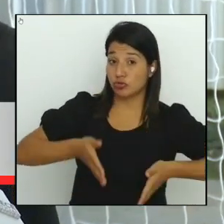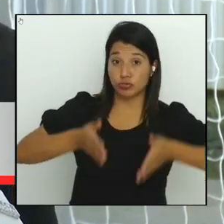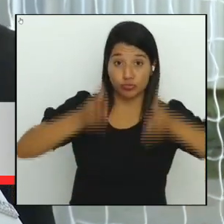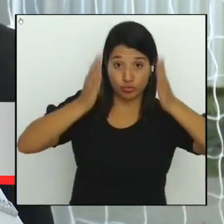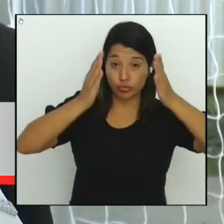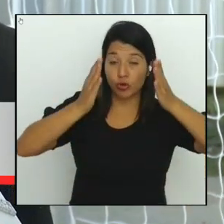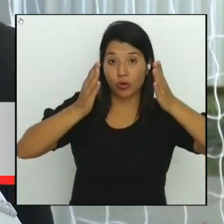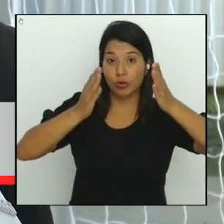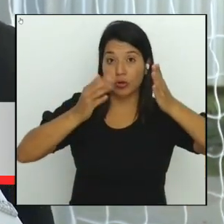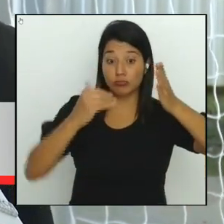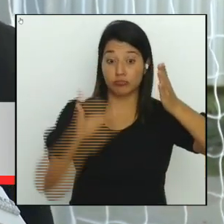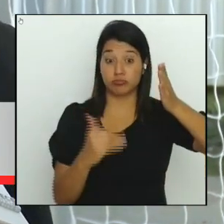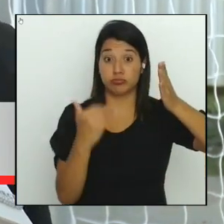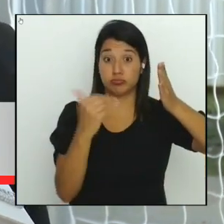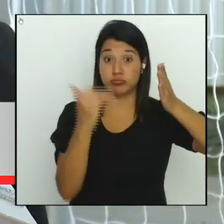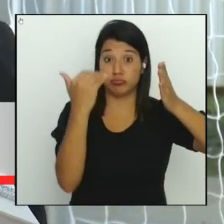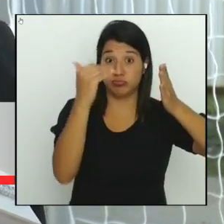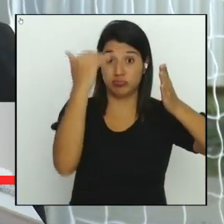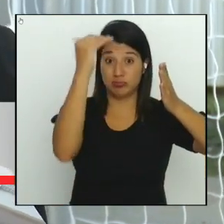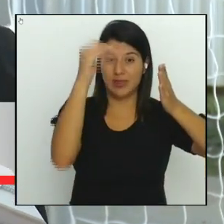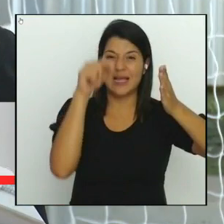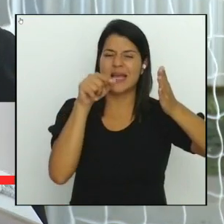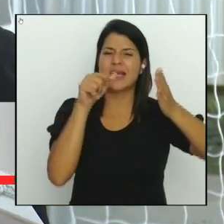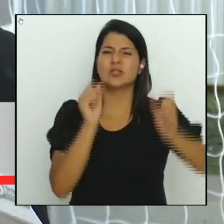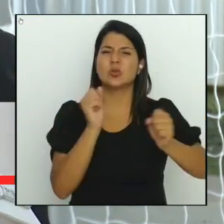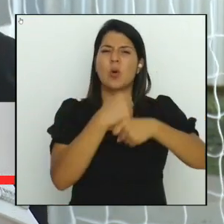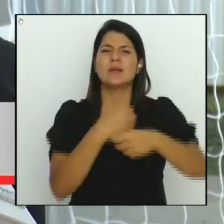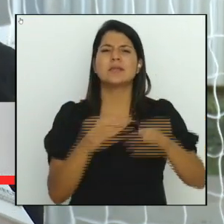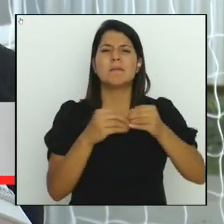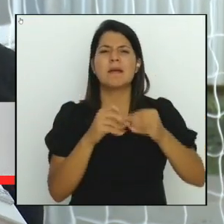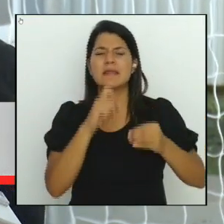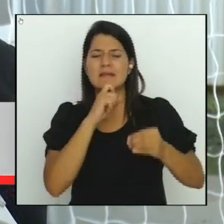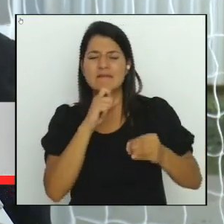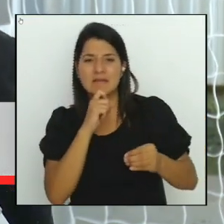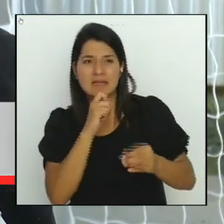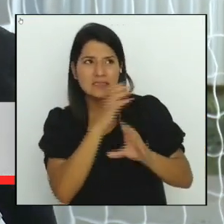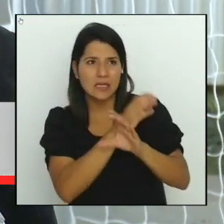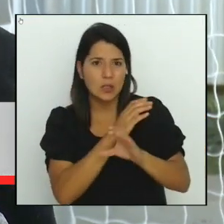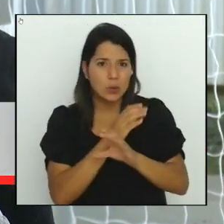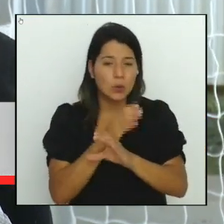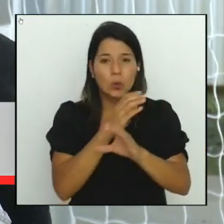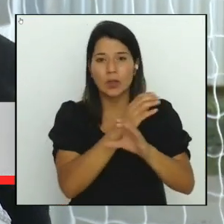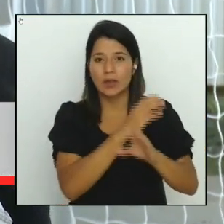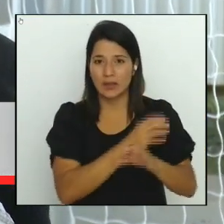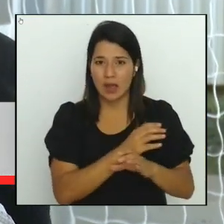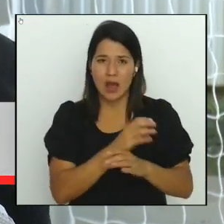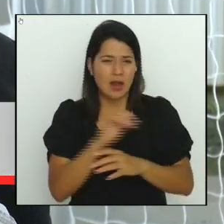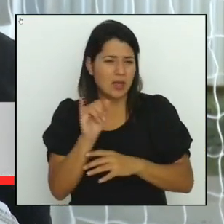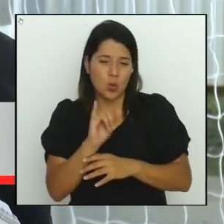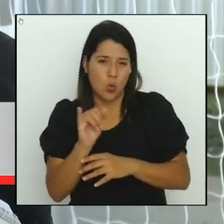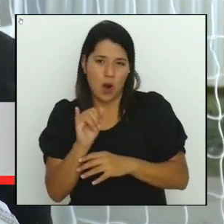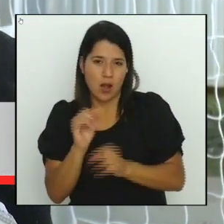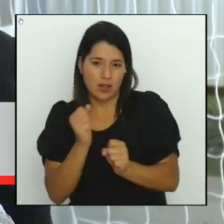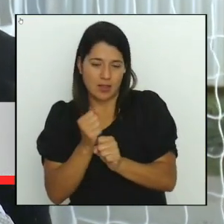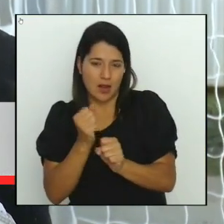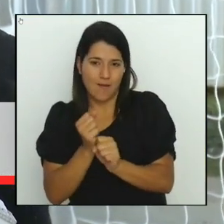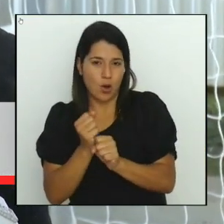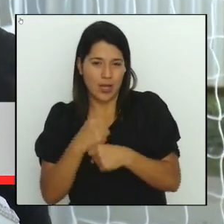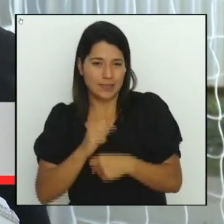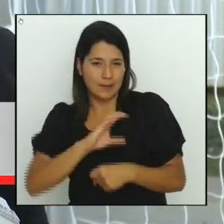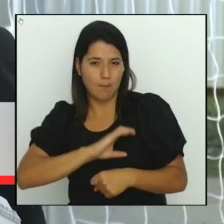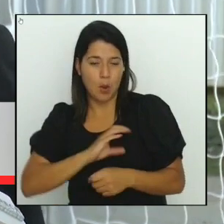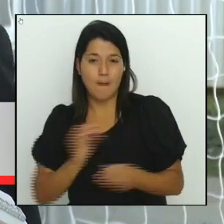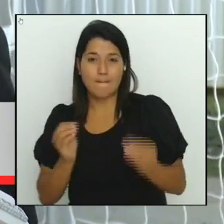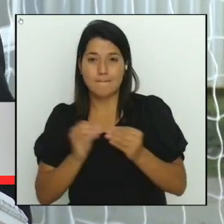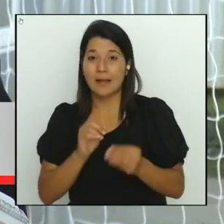situaciones de mantenimiento, además de la propia maniobra policial también. la otra situación transversal acá tiene que